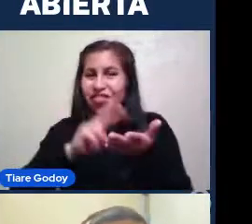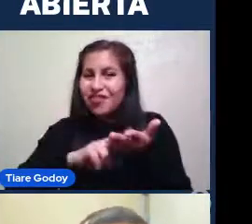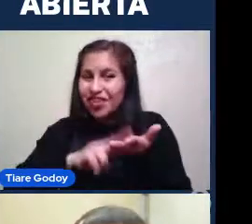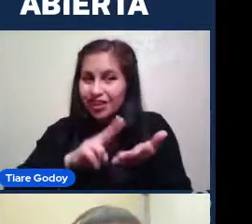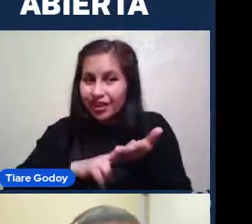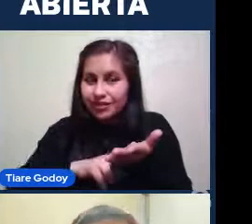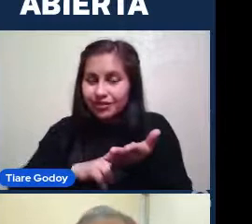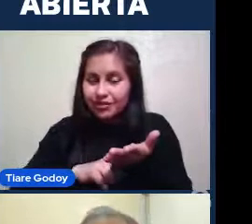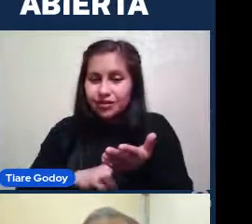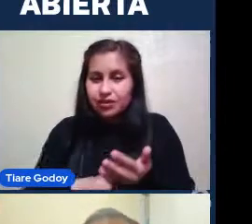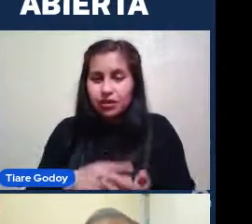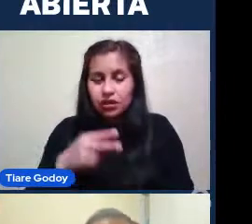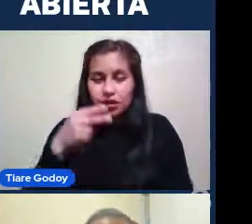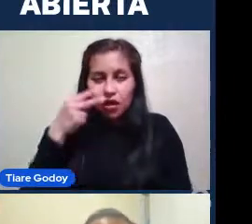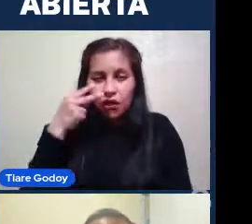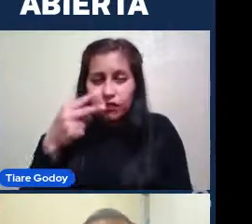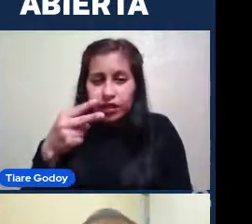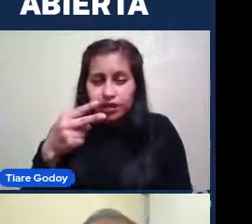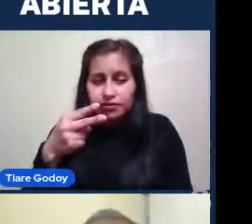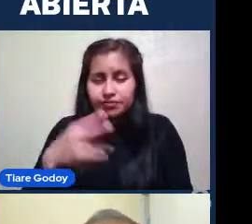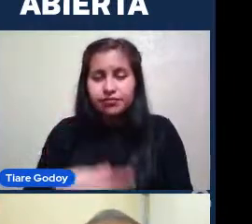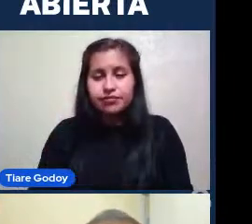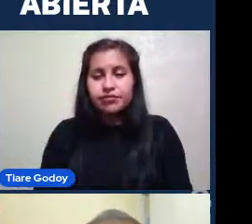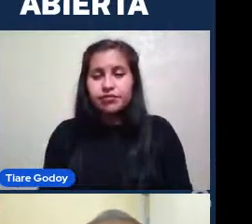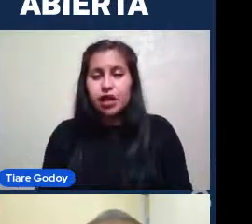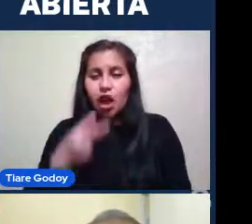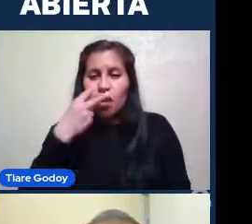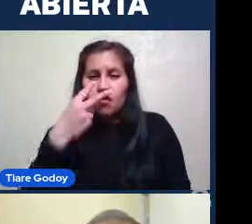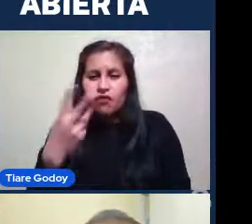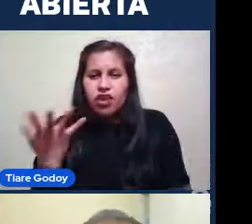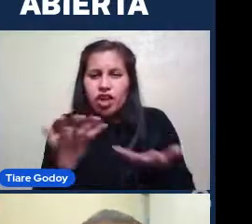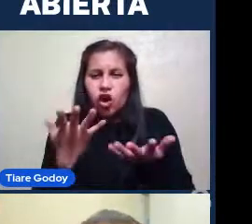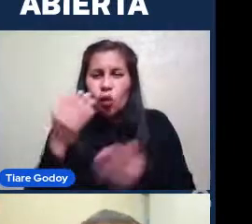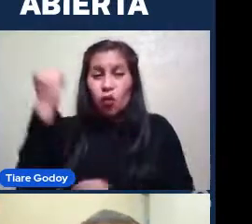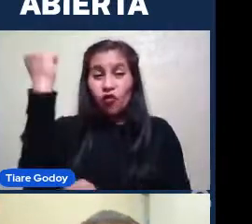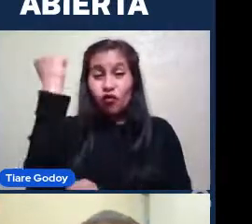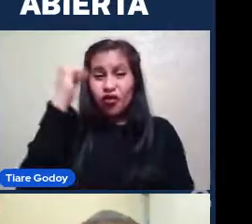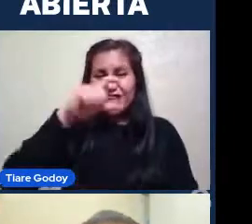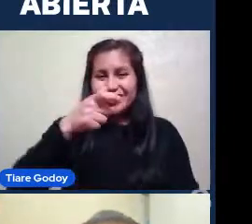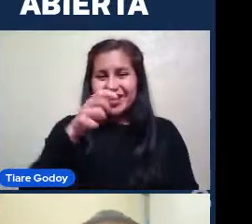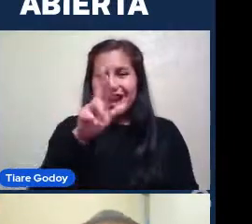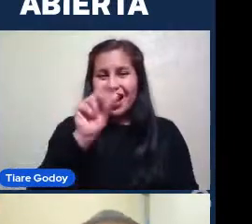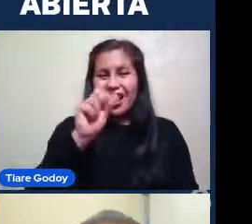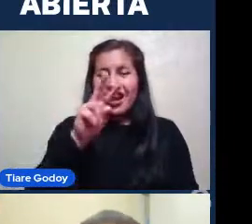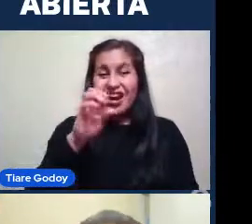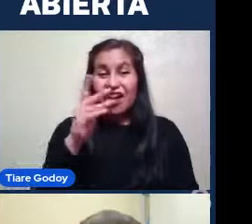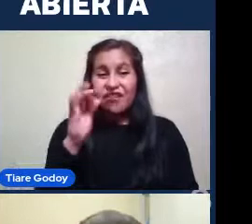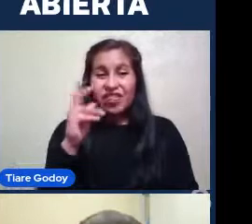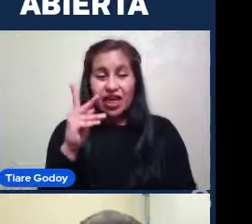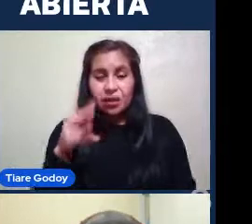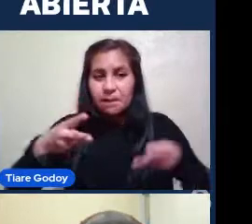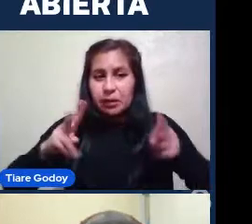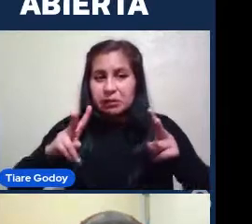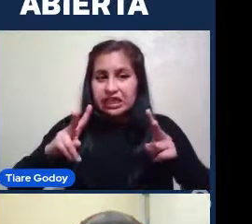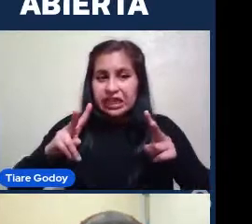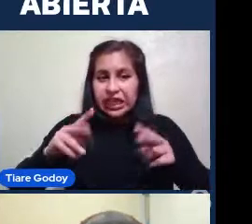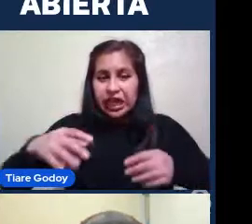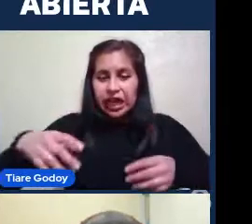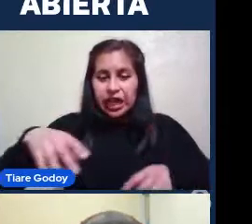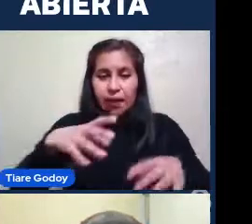Fíjense Perdón Como la gravedad Hace que estas galaxias Se desarmen A medida Que interactúan